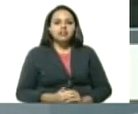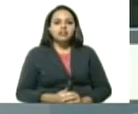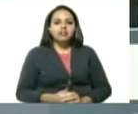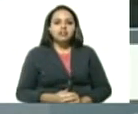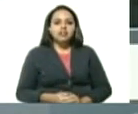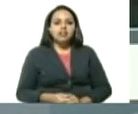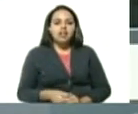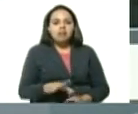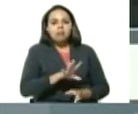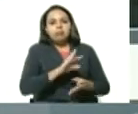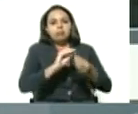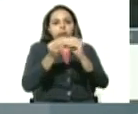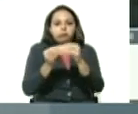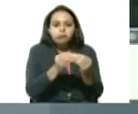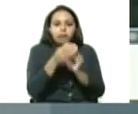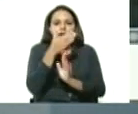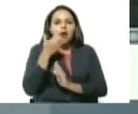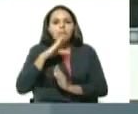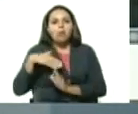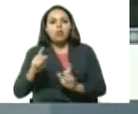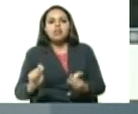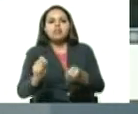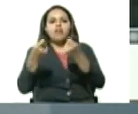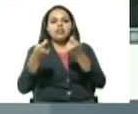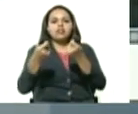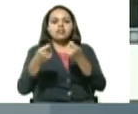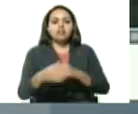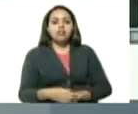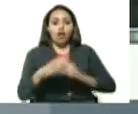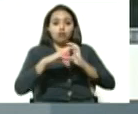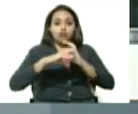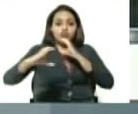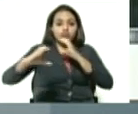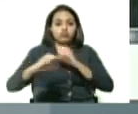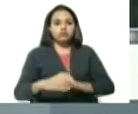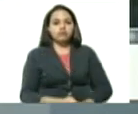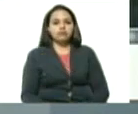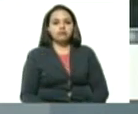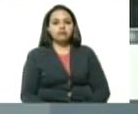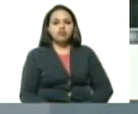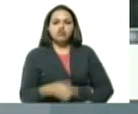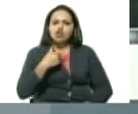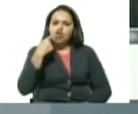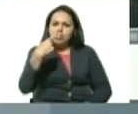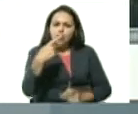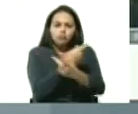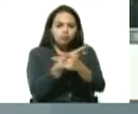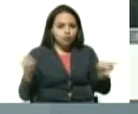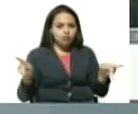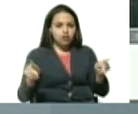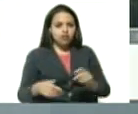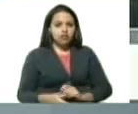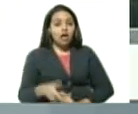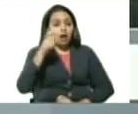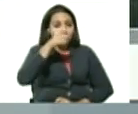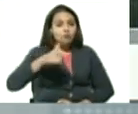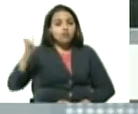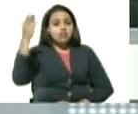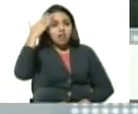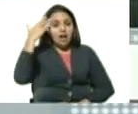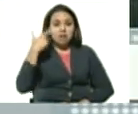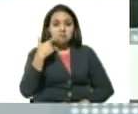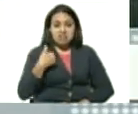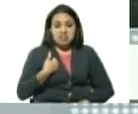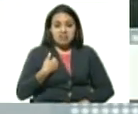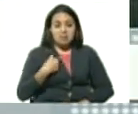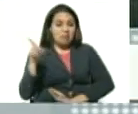rectificaciones para poder recuperar esa cantidad de unidades autobuseras. Lo digo públicamente. Nuestro pueblo sepa que a mí nadie